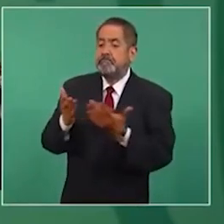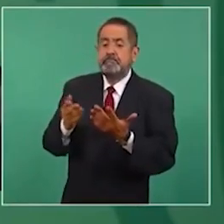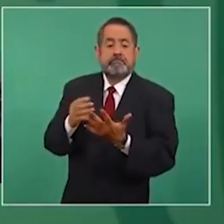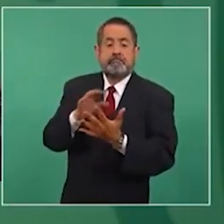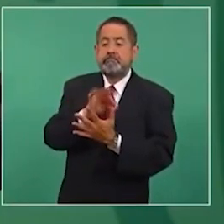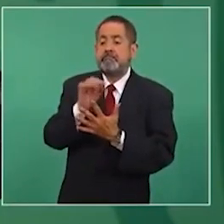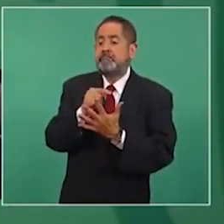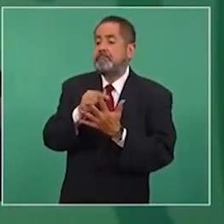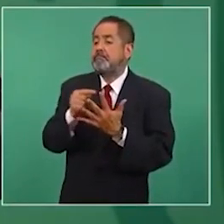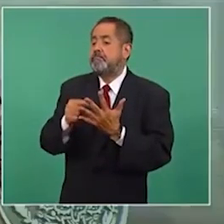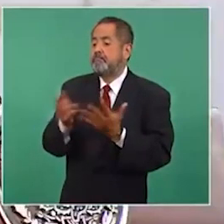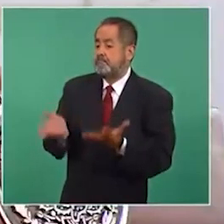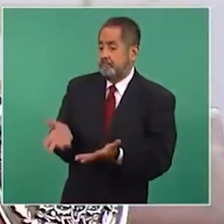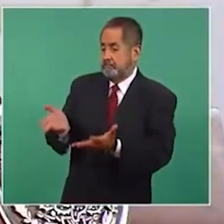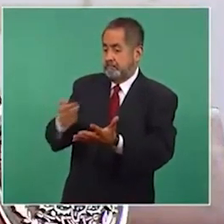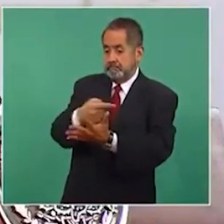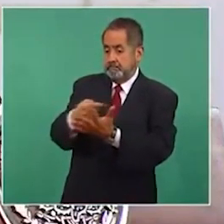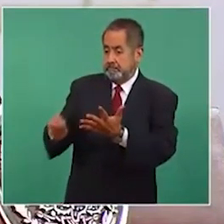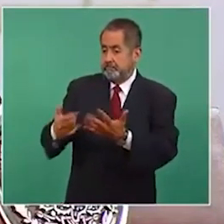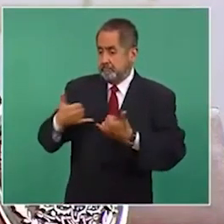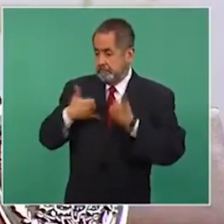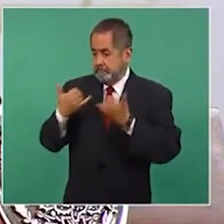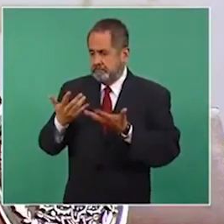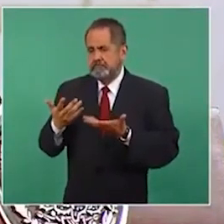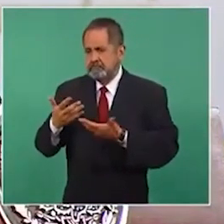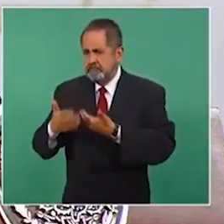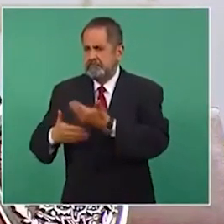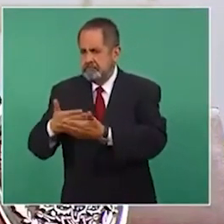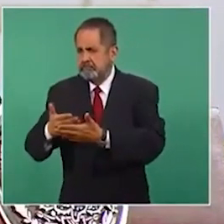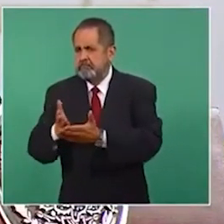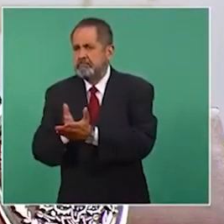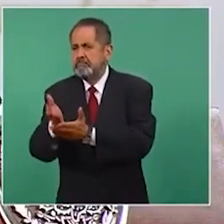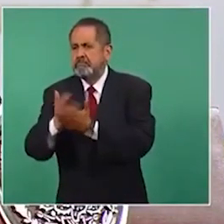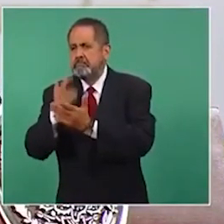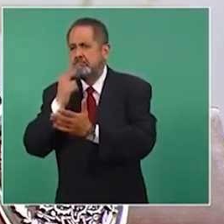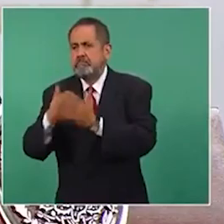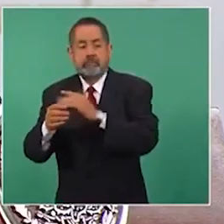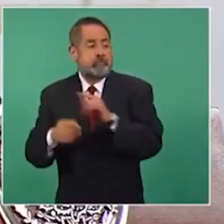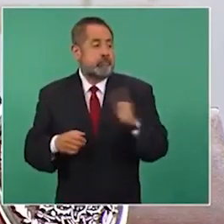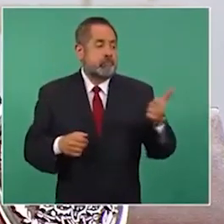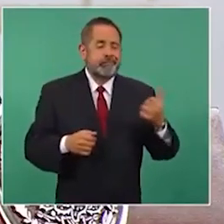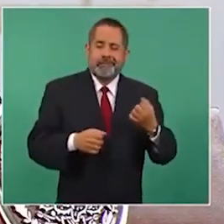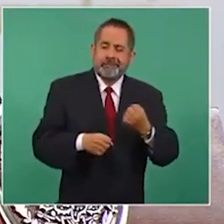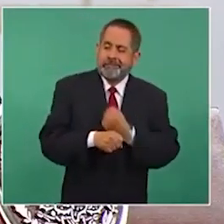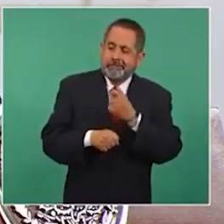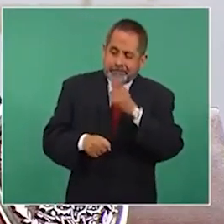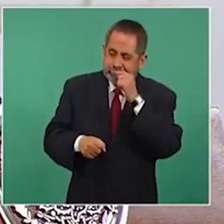como lo estamos haciendo, les va a costar reclutarlos,